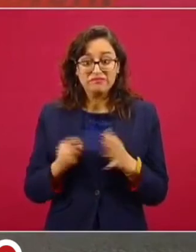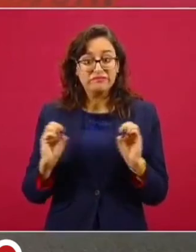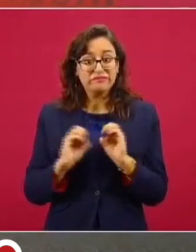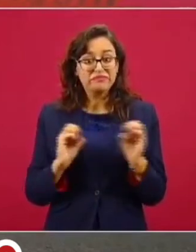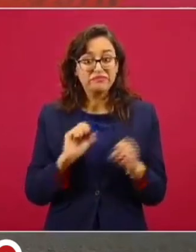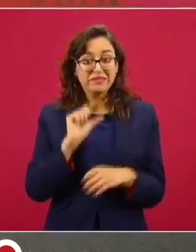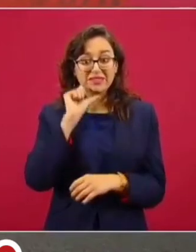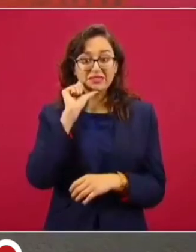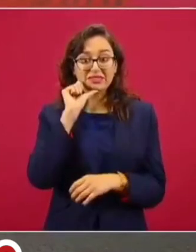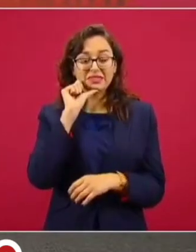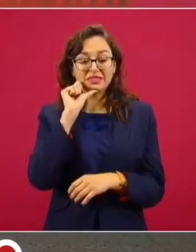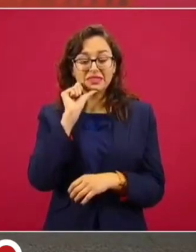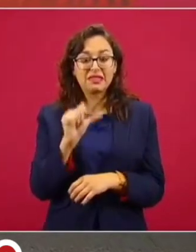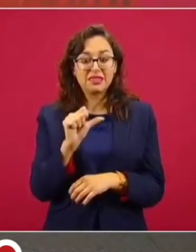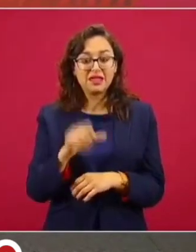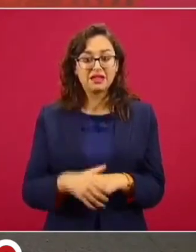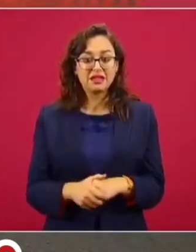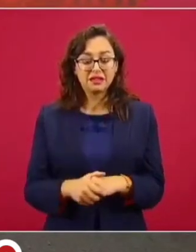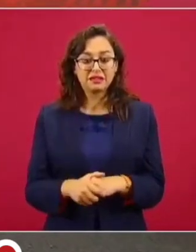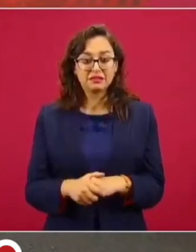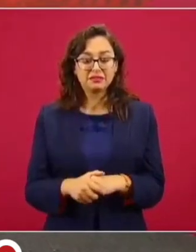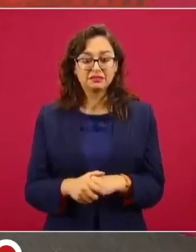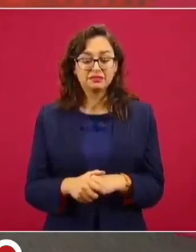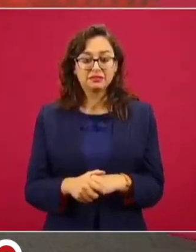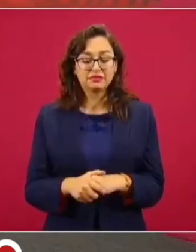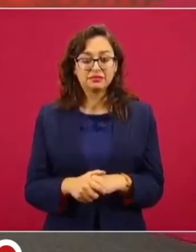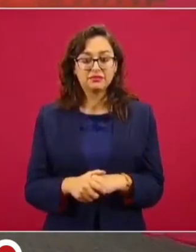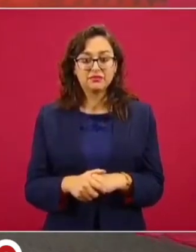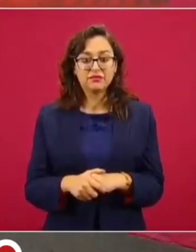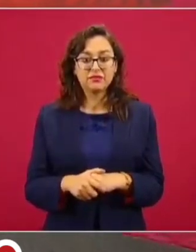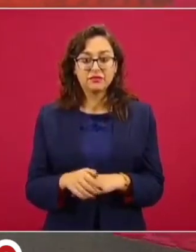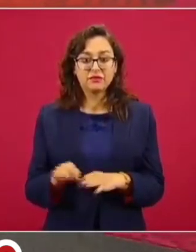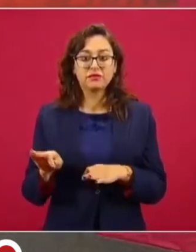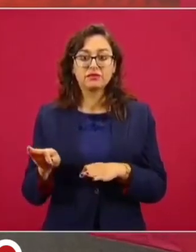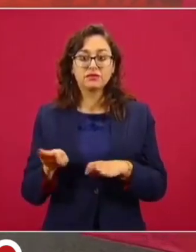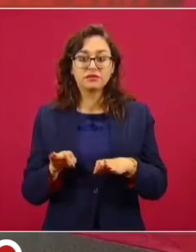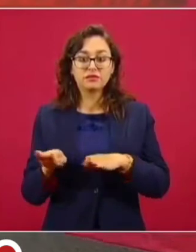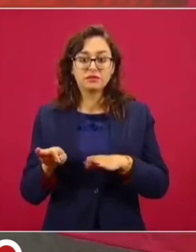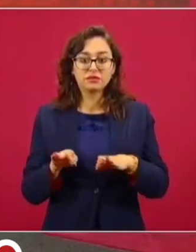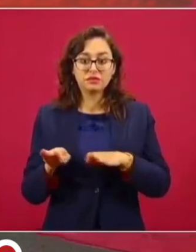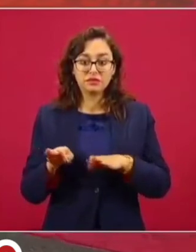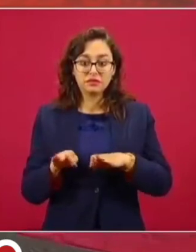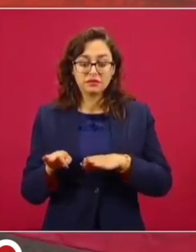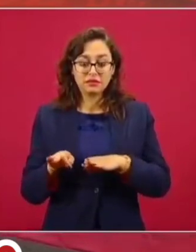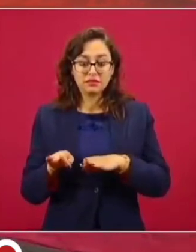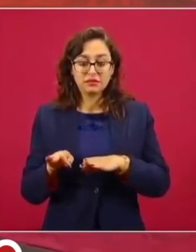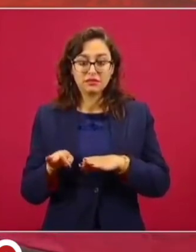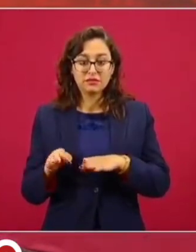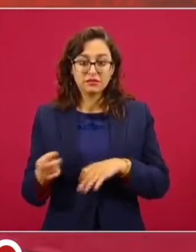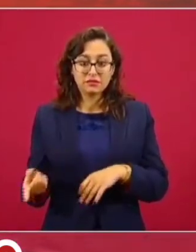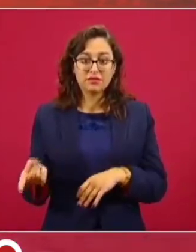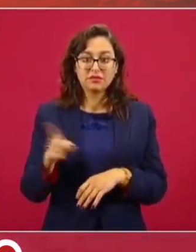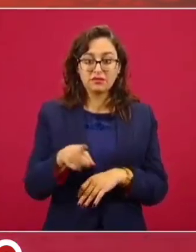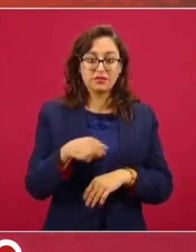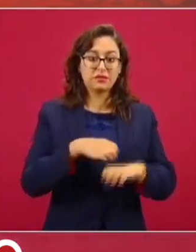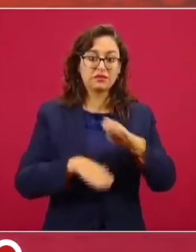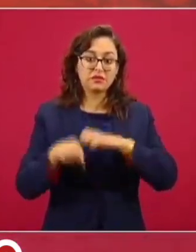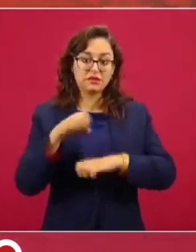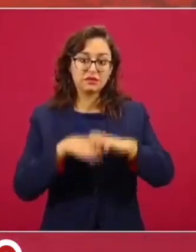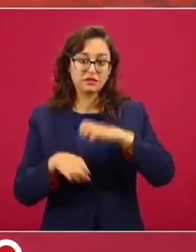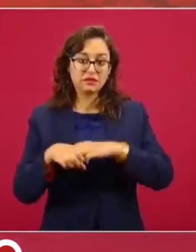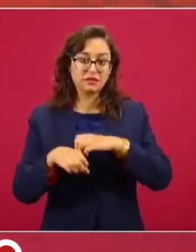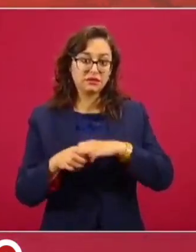Trabajan para empresas que tienen contratos con el gobierno.